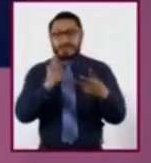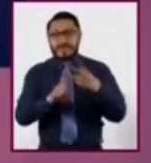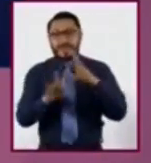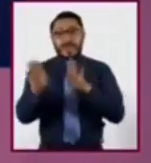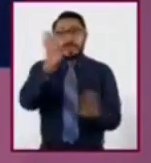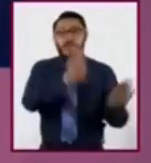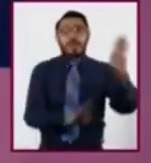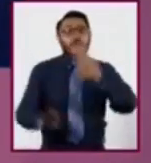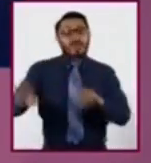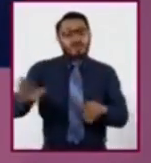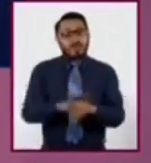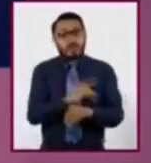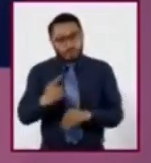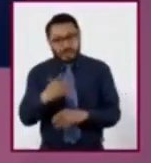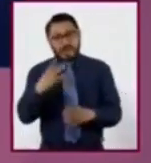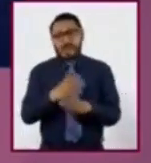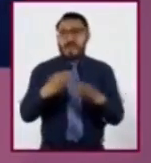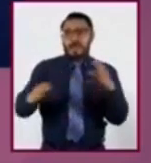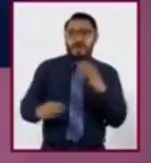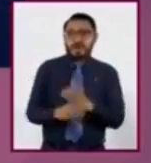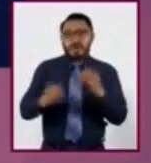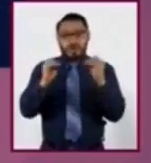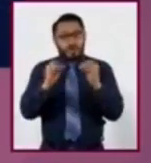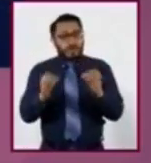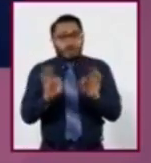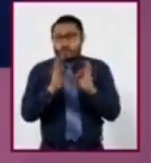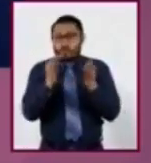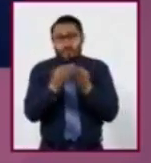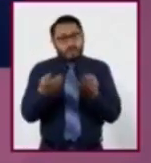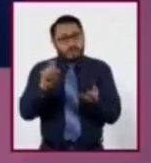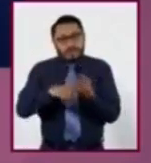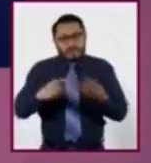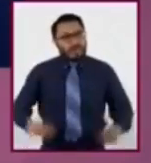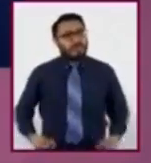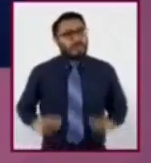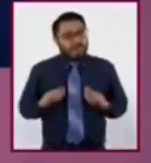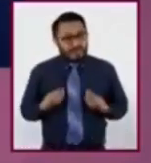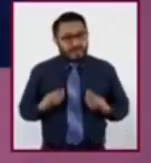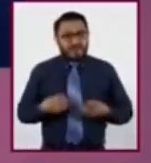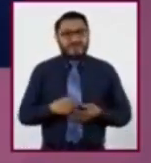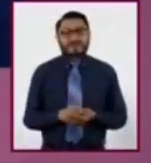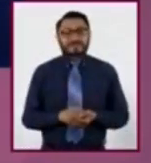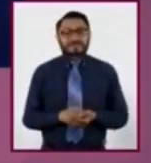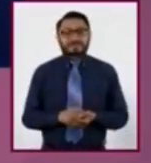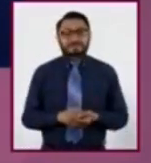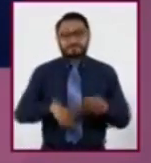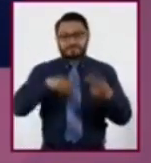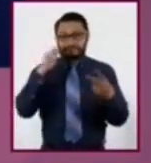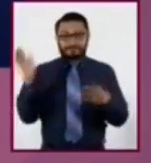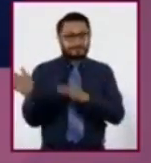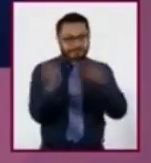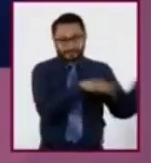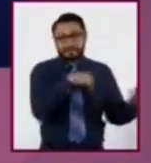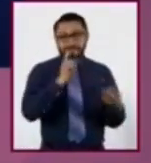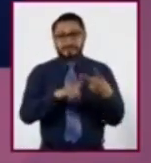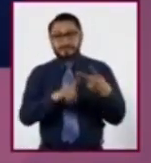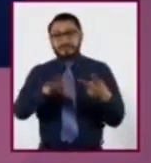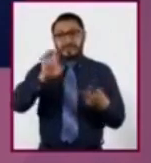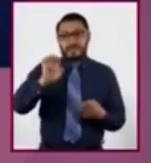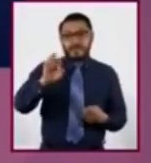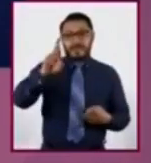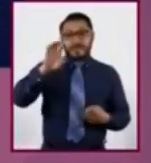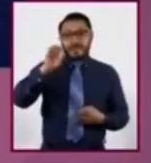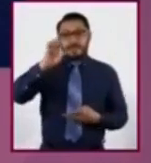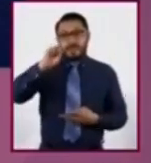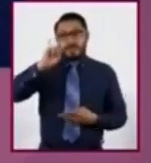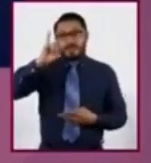provocado por la acción o los procesos vitales de los seres vivos. La erosión es la fuerza que remueve, transporta